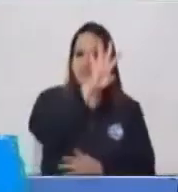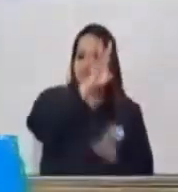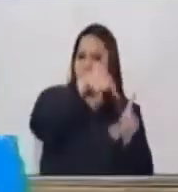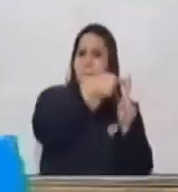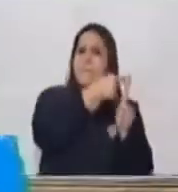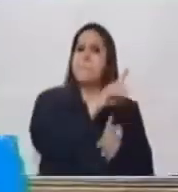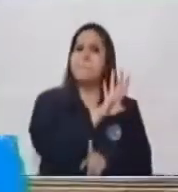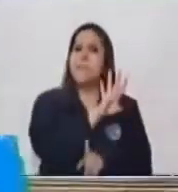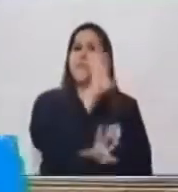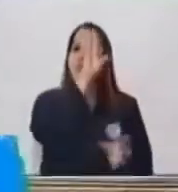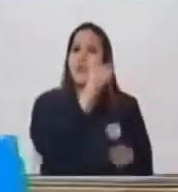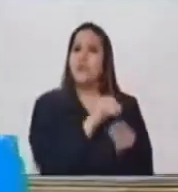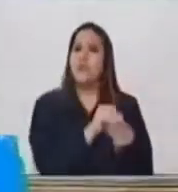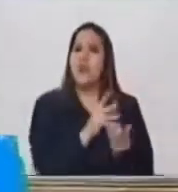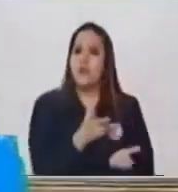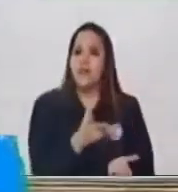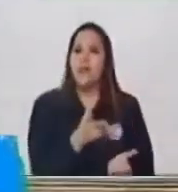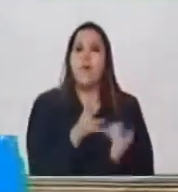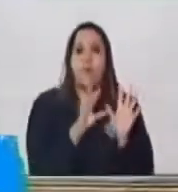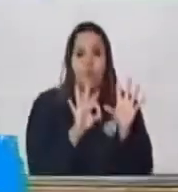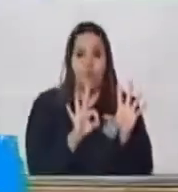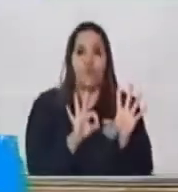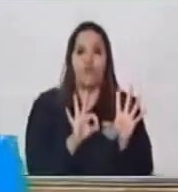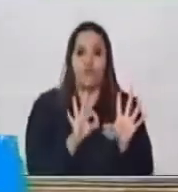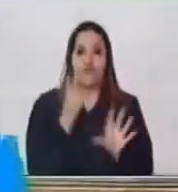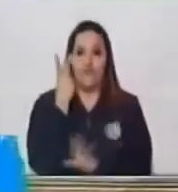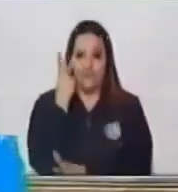Muy bien 8